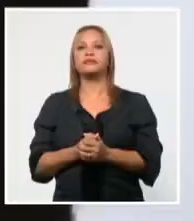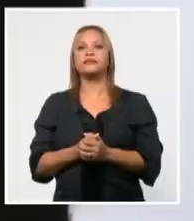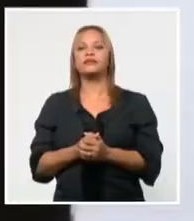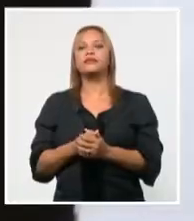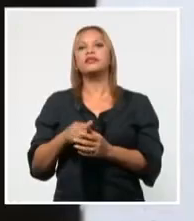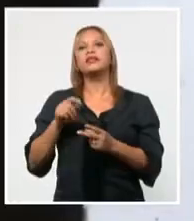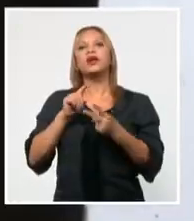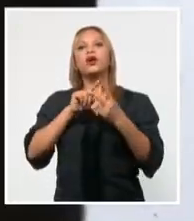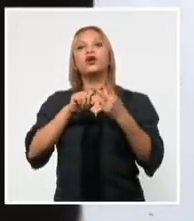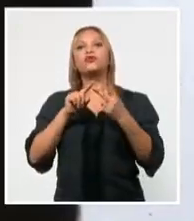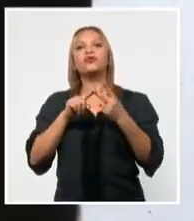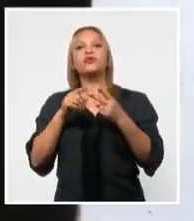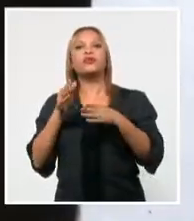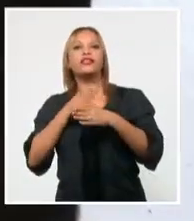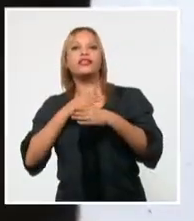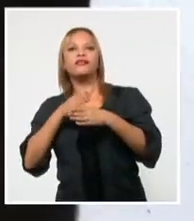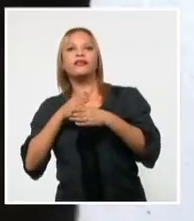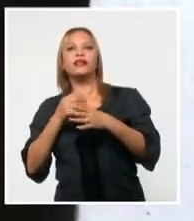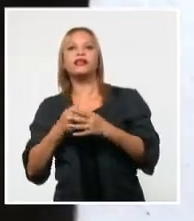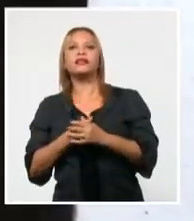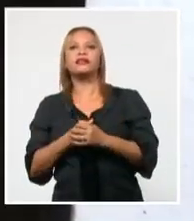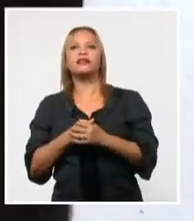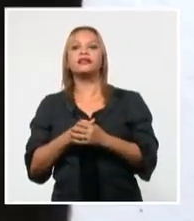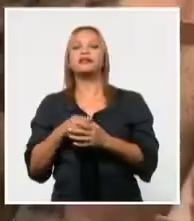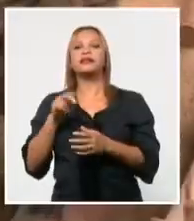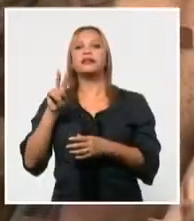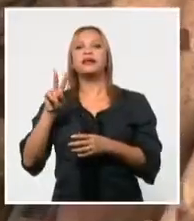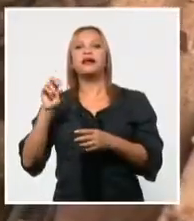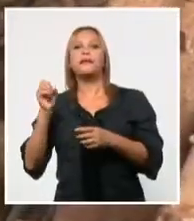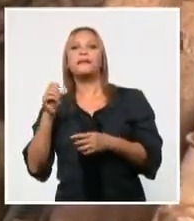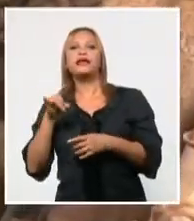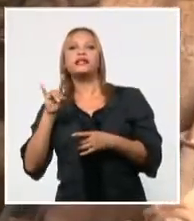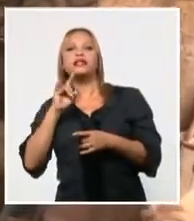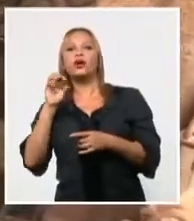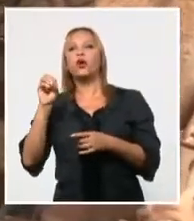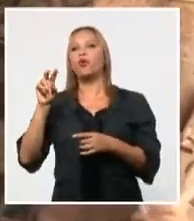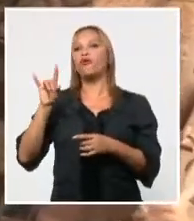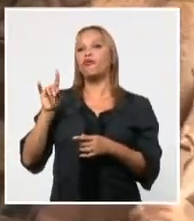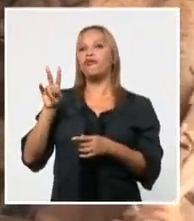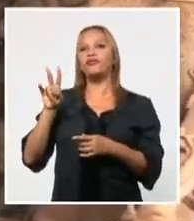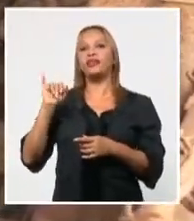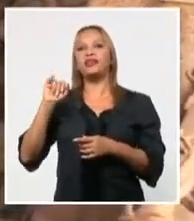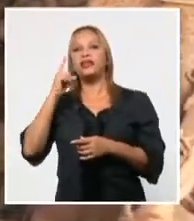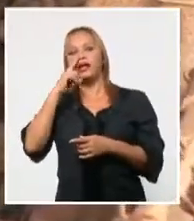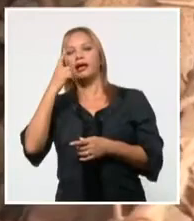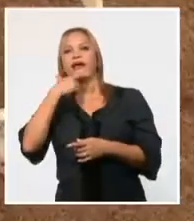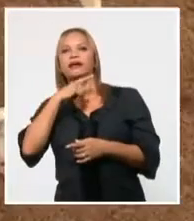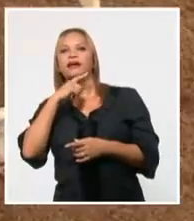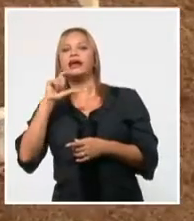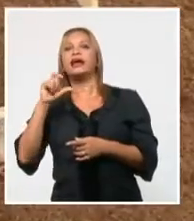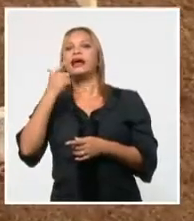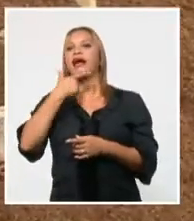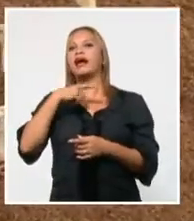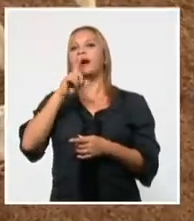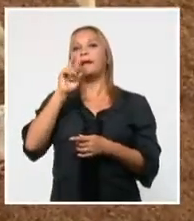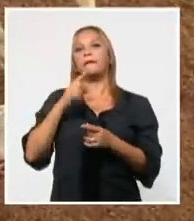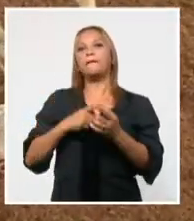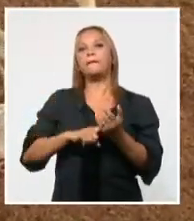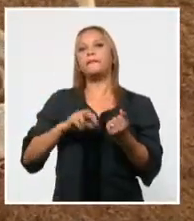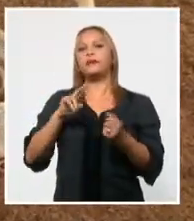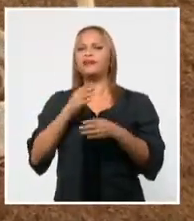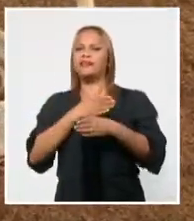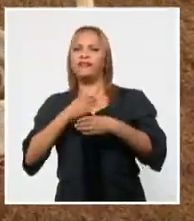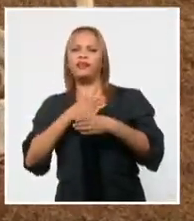2 de búfalos, 20 equinas, 3 ovinas, 8 caprinas, 31 razas